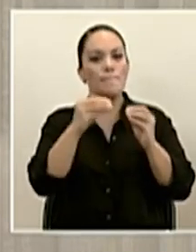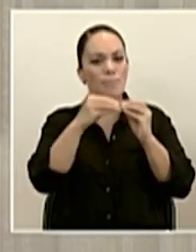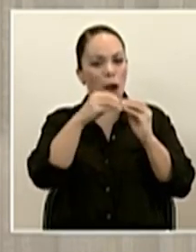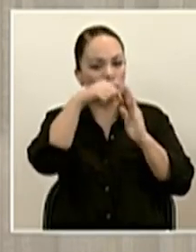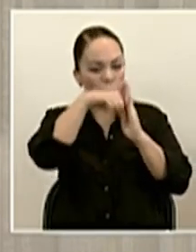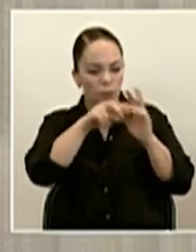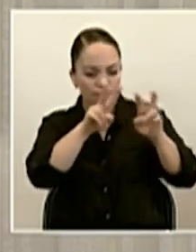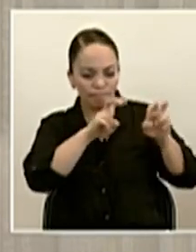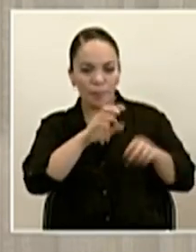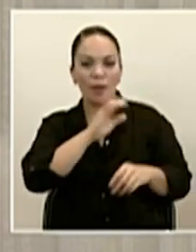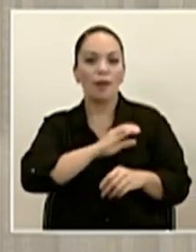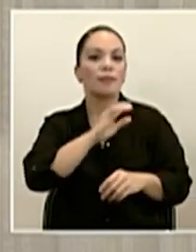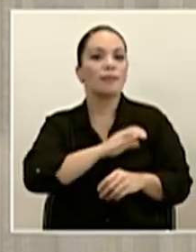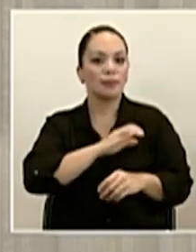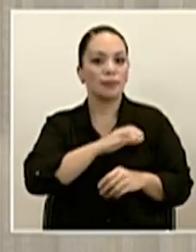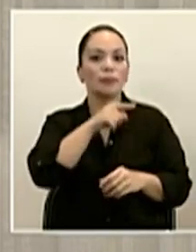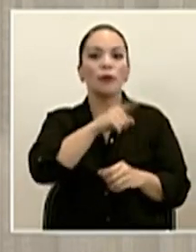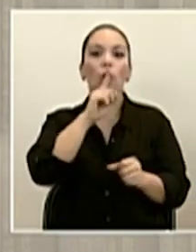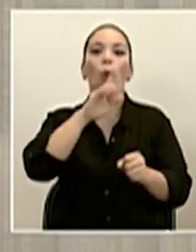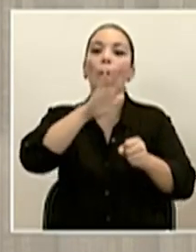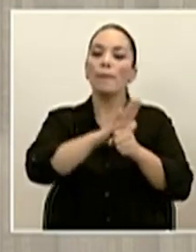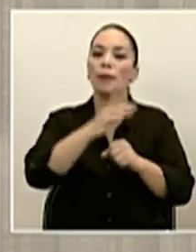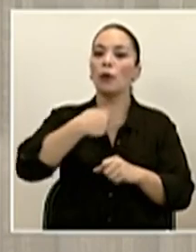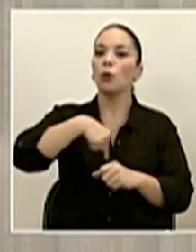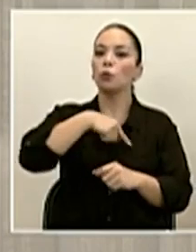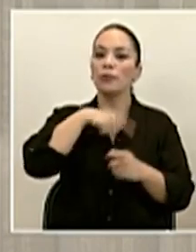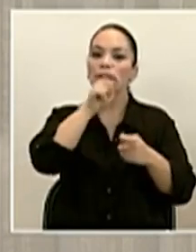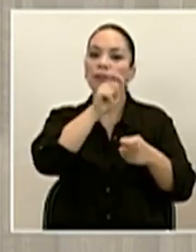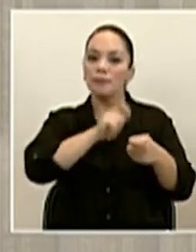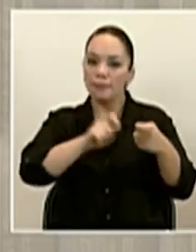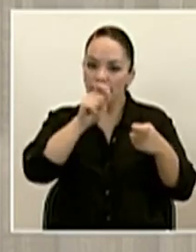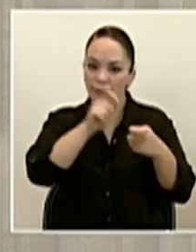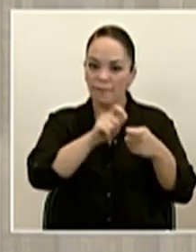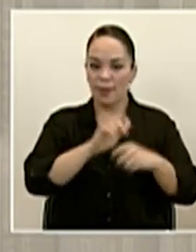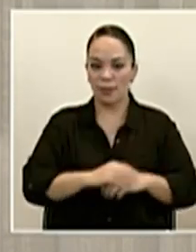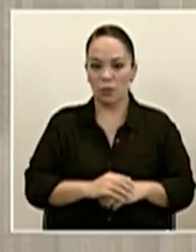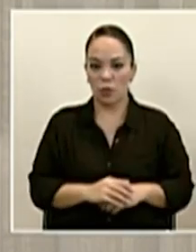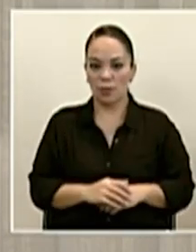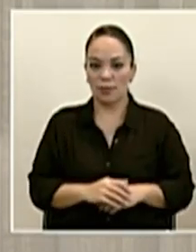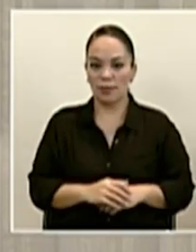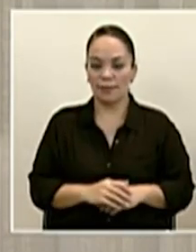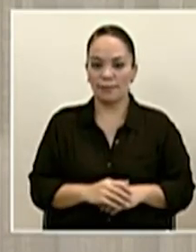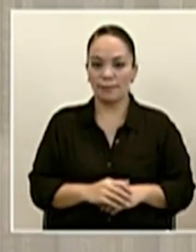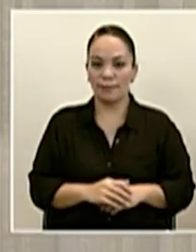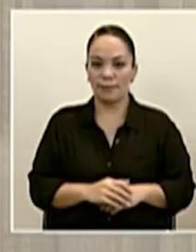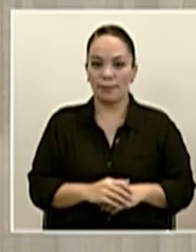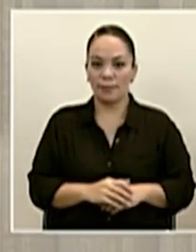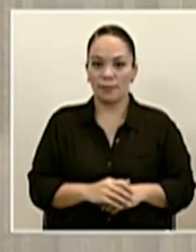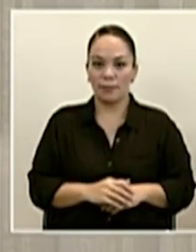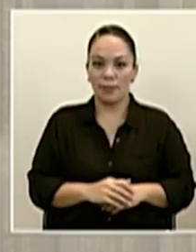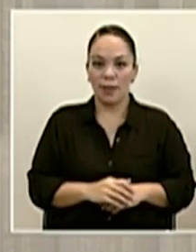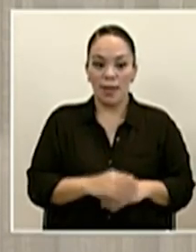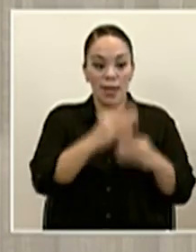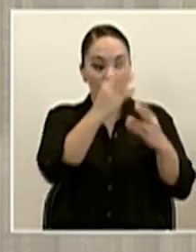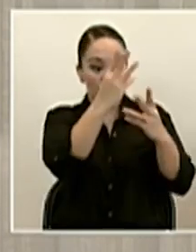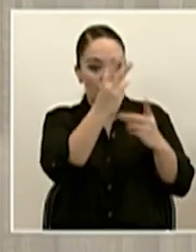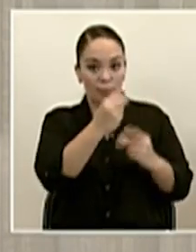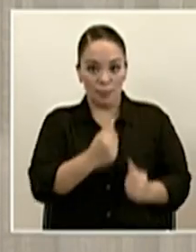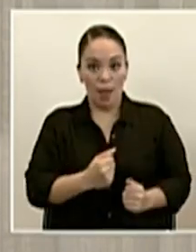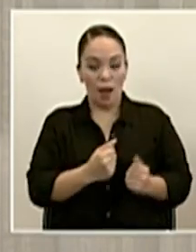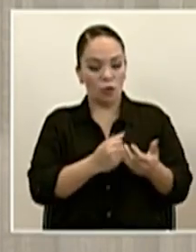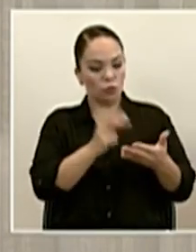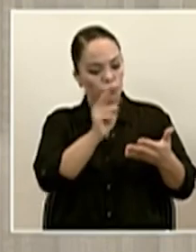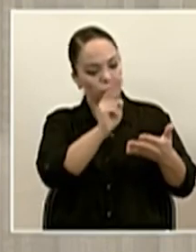de las características y que cumplan con nuestras especificaciones. Se toma el inventario y una vez que